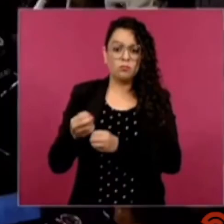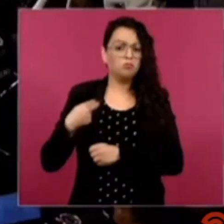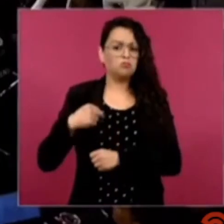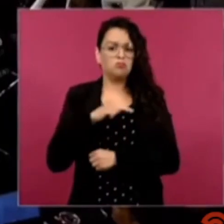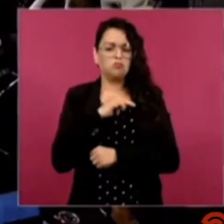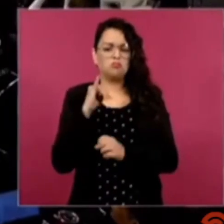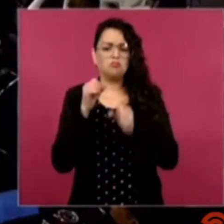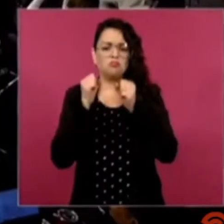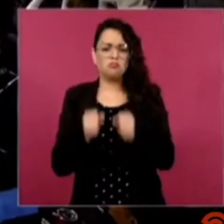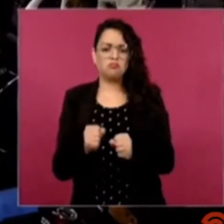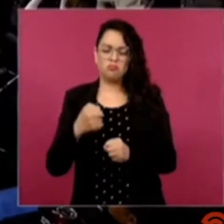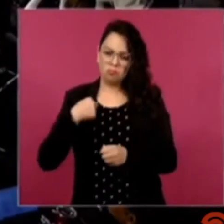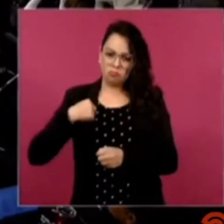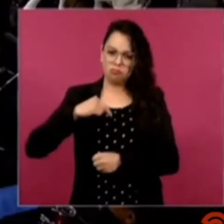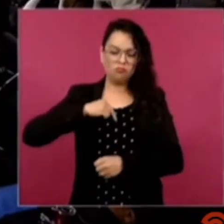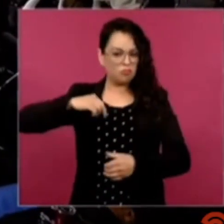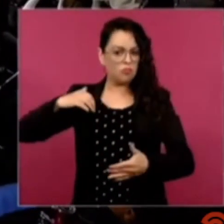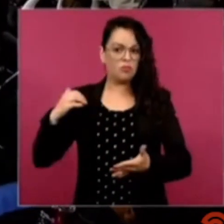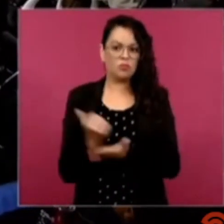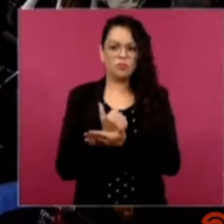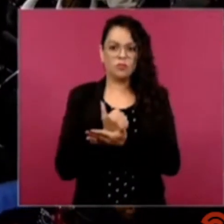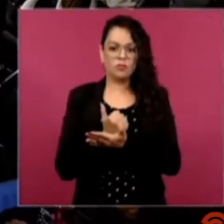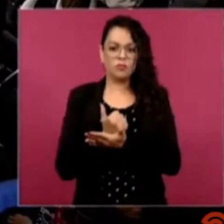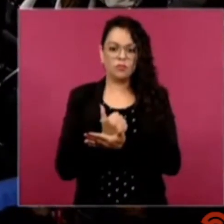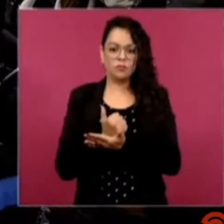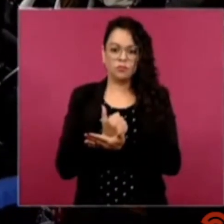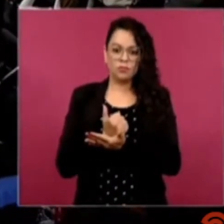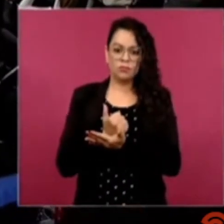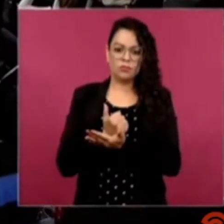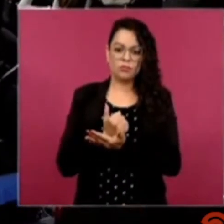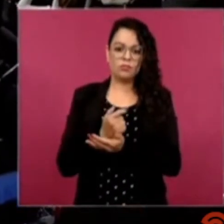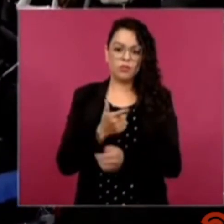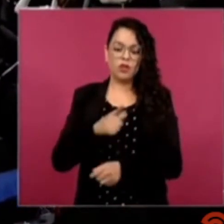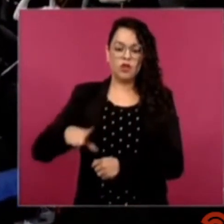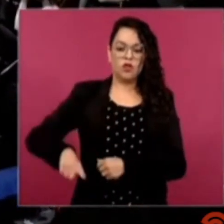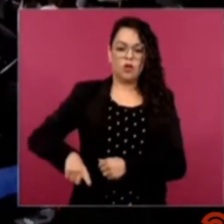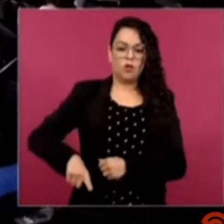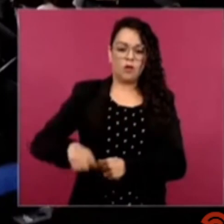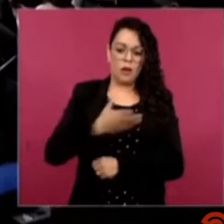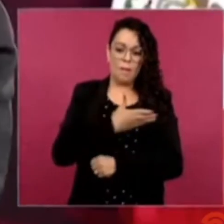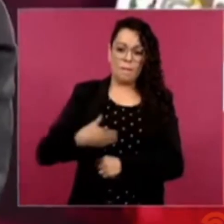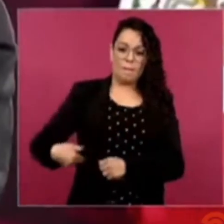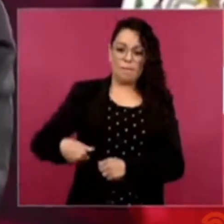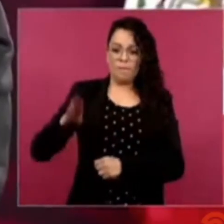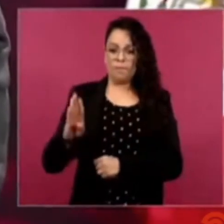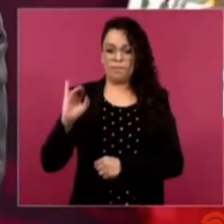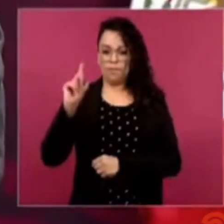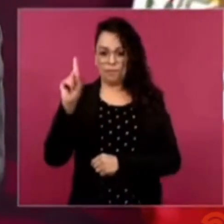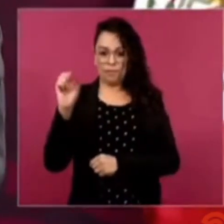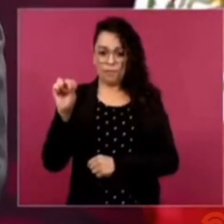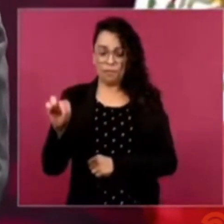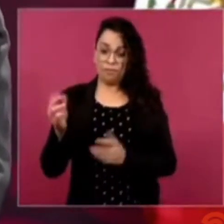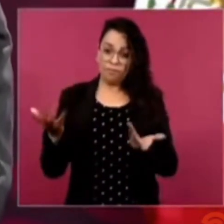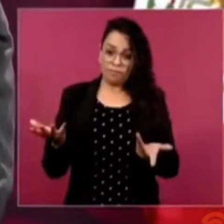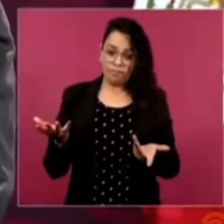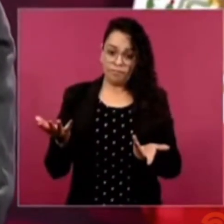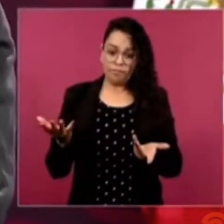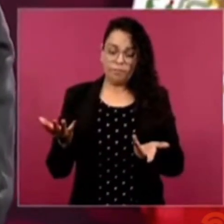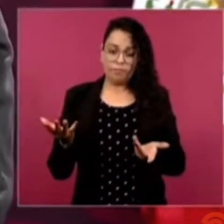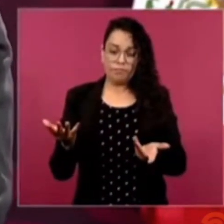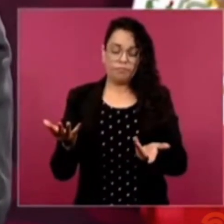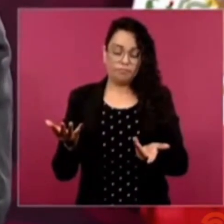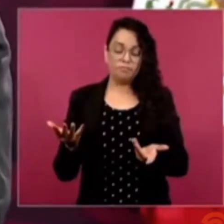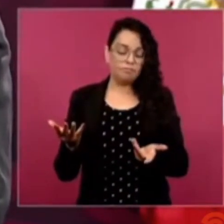Lo va a ganar el gobierno del presidente Biden. Va a llevar tiempo, pero es completamente